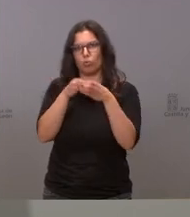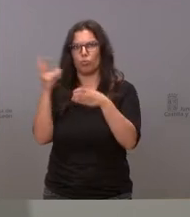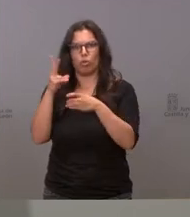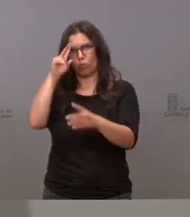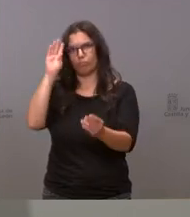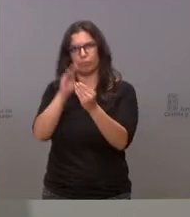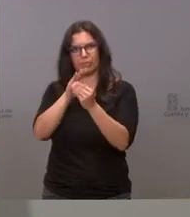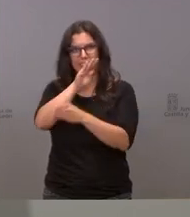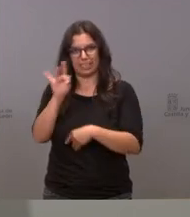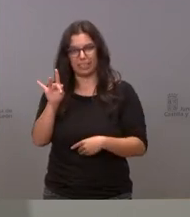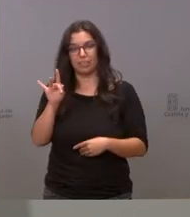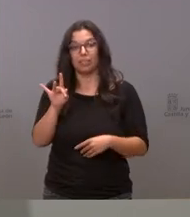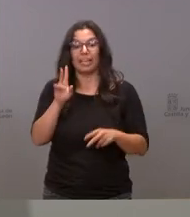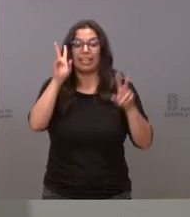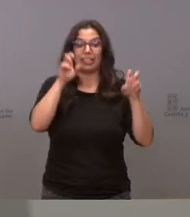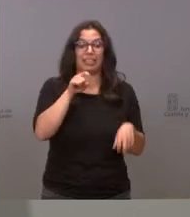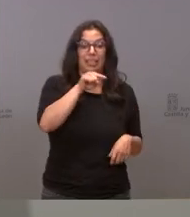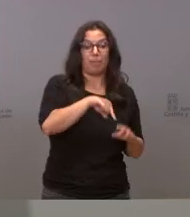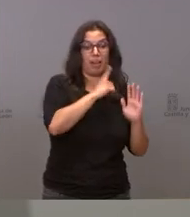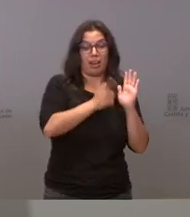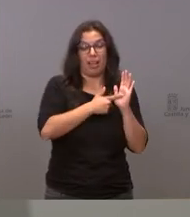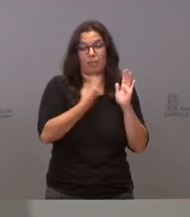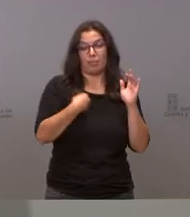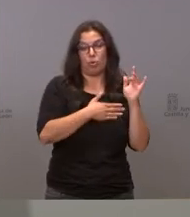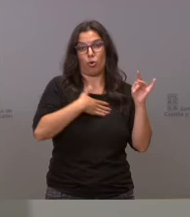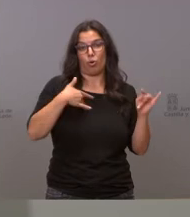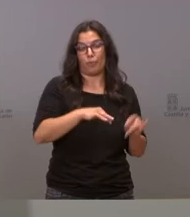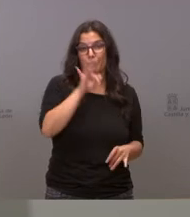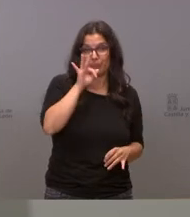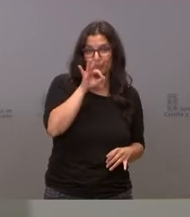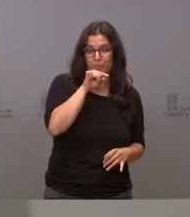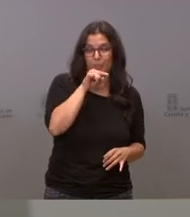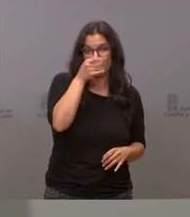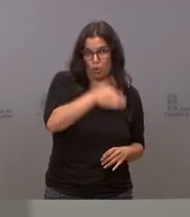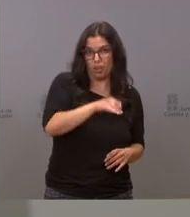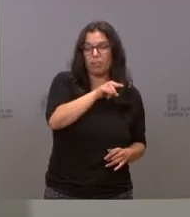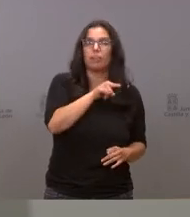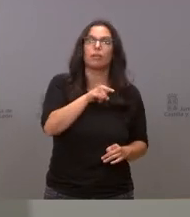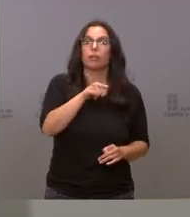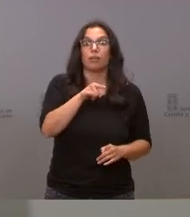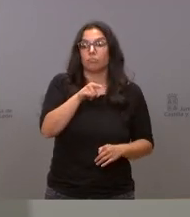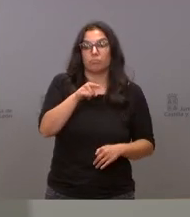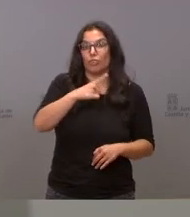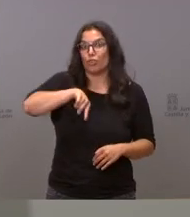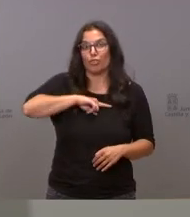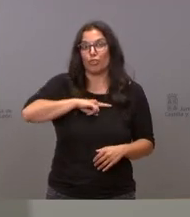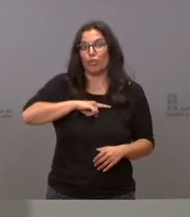y con respecto a la ley de regulación de la eutanasia la obligación del gobierno autonómico